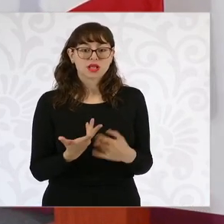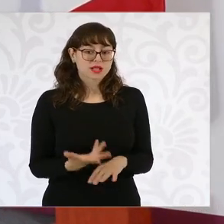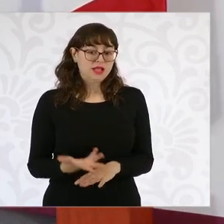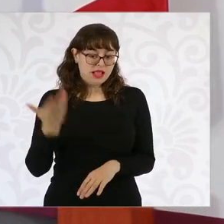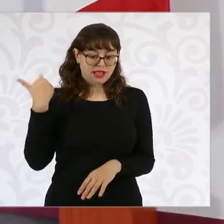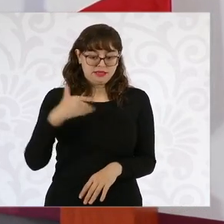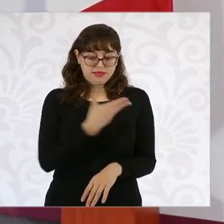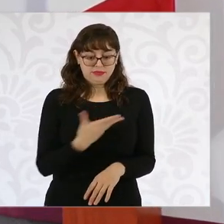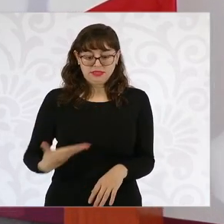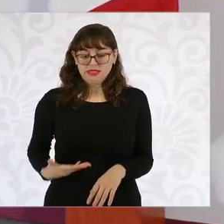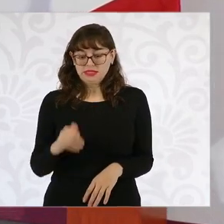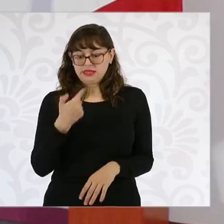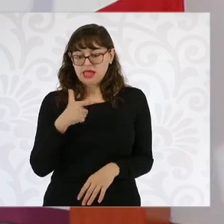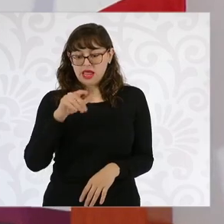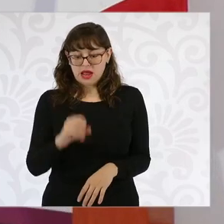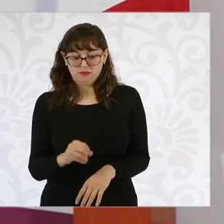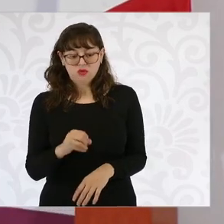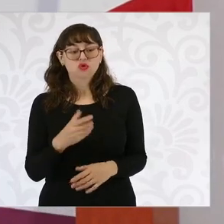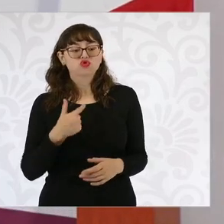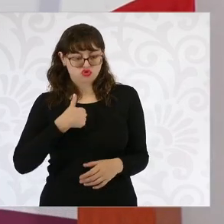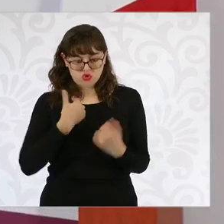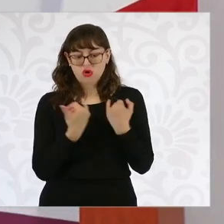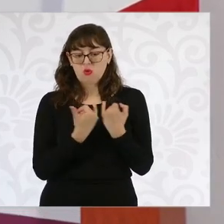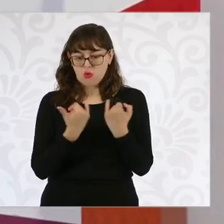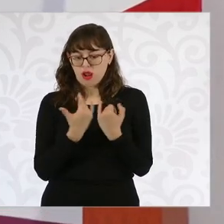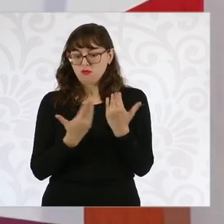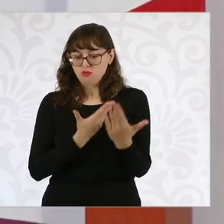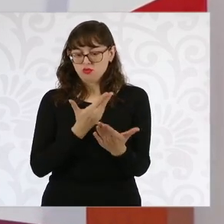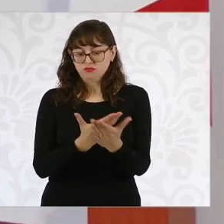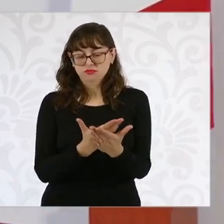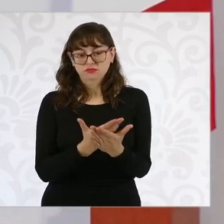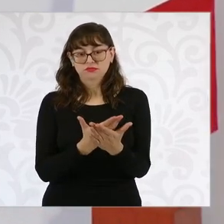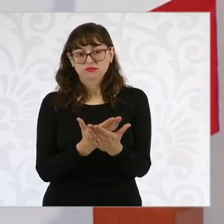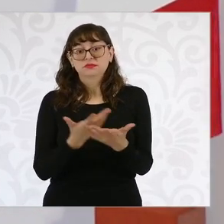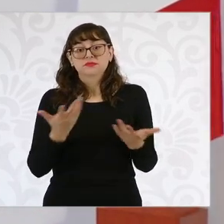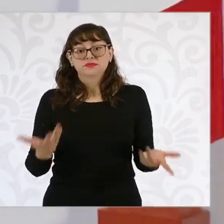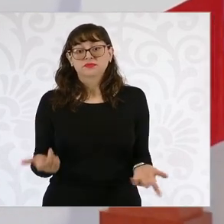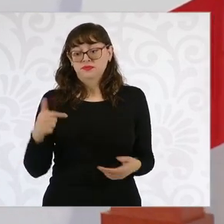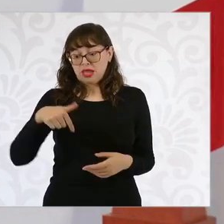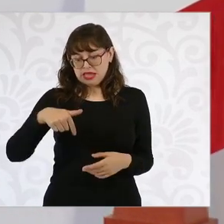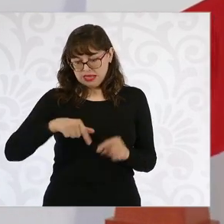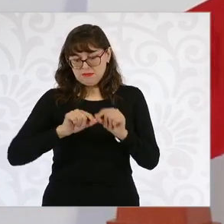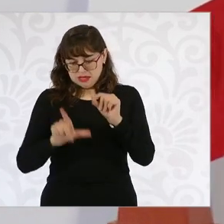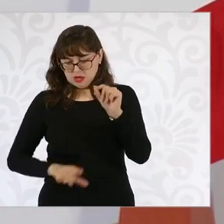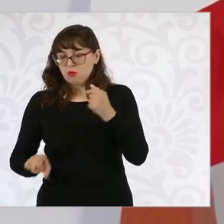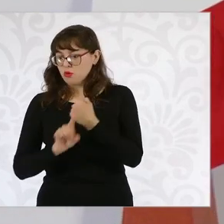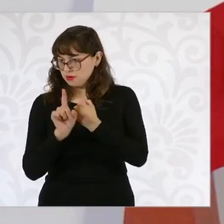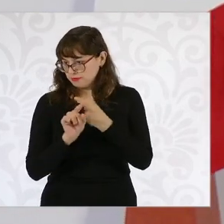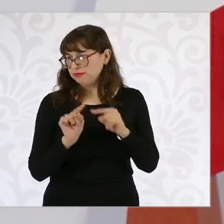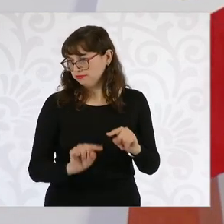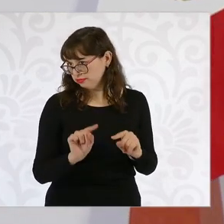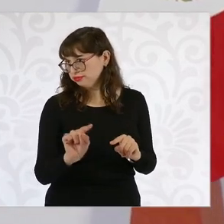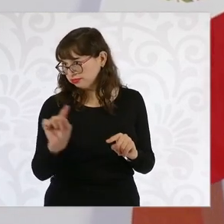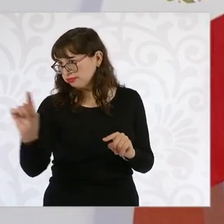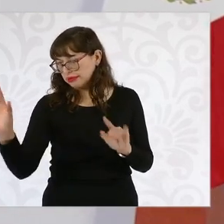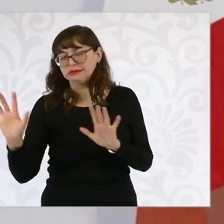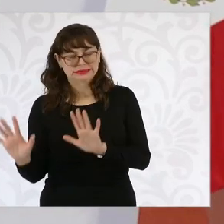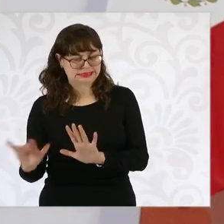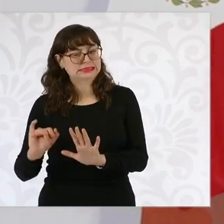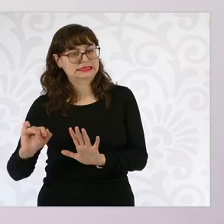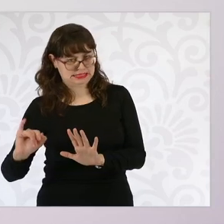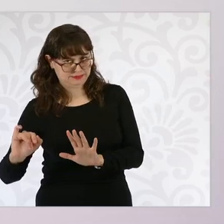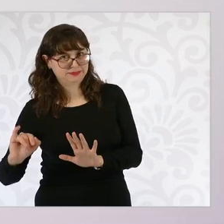López Obrador y también creo que hay que plantearlo, es qué pasa del otro lado de la frontera. O sea, porque